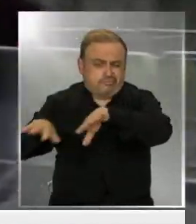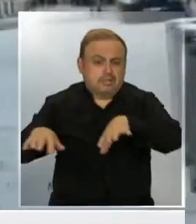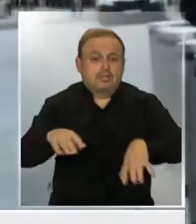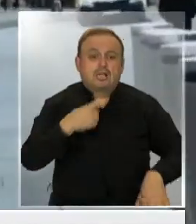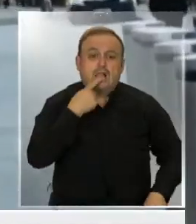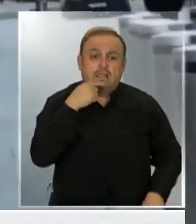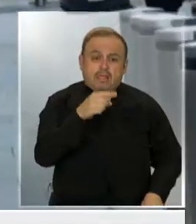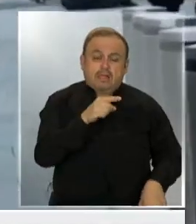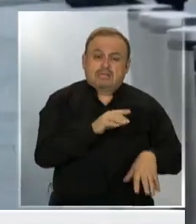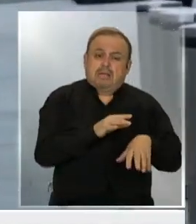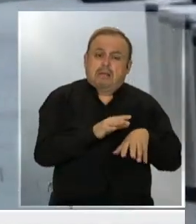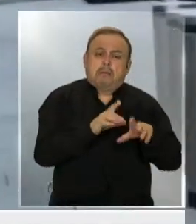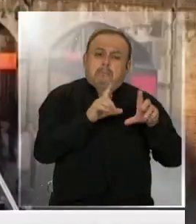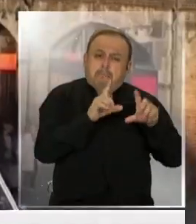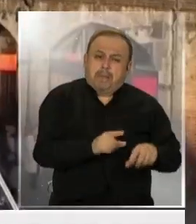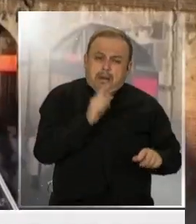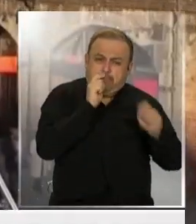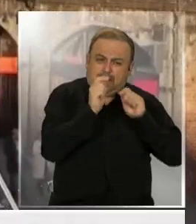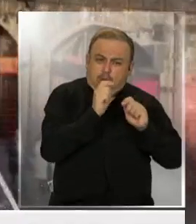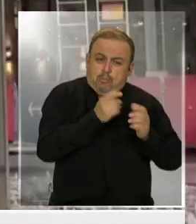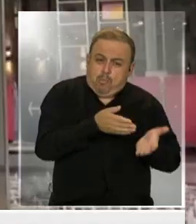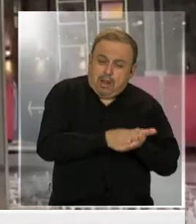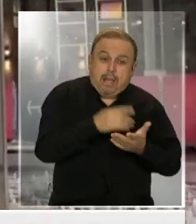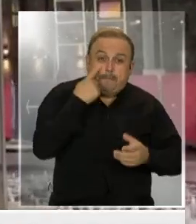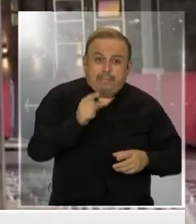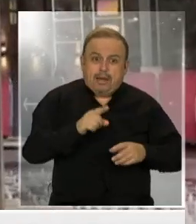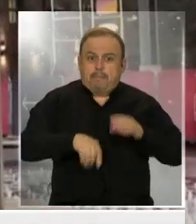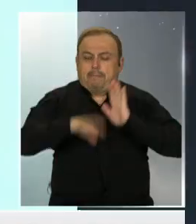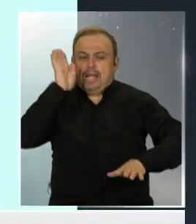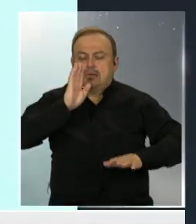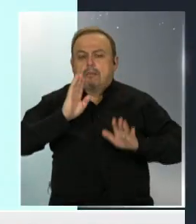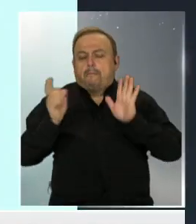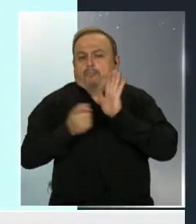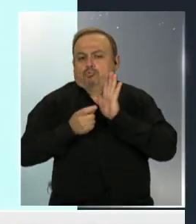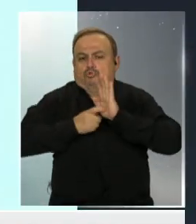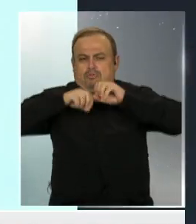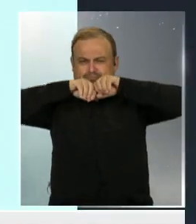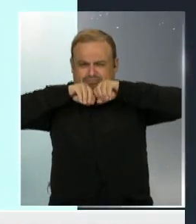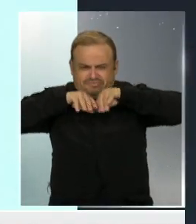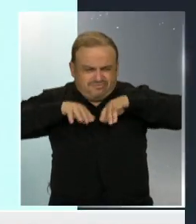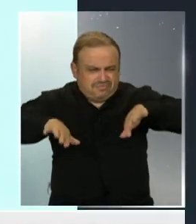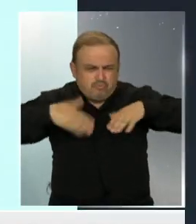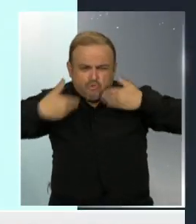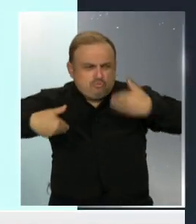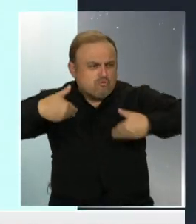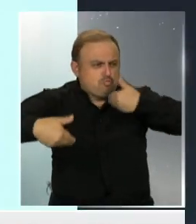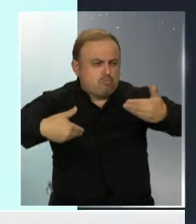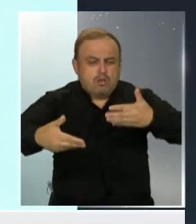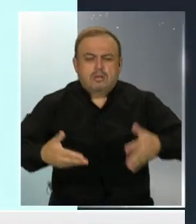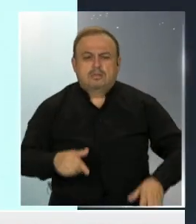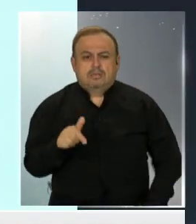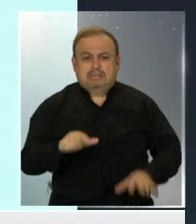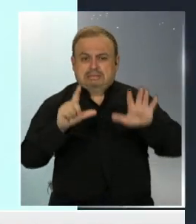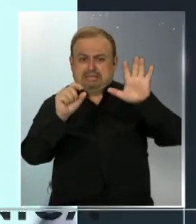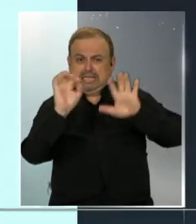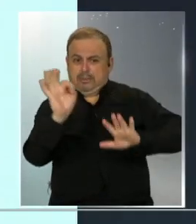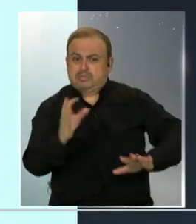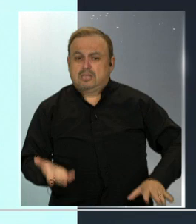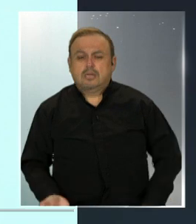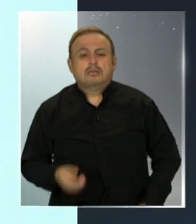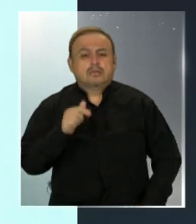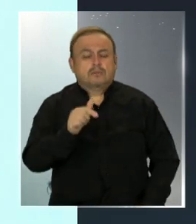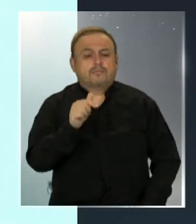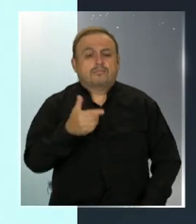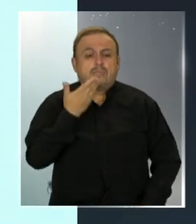menos agresiva, es mucho más contagiosa. Sin tener esta información y como sin haber hecho parte